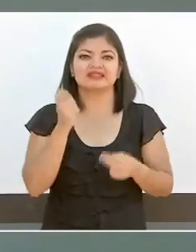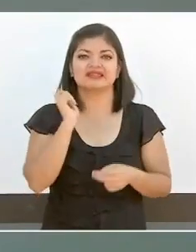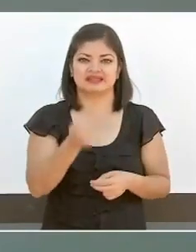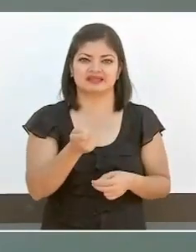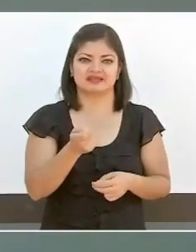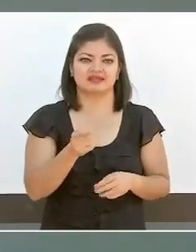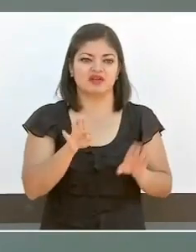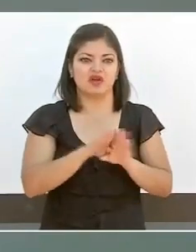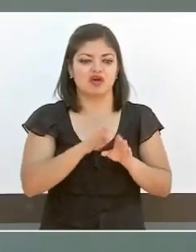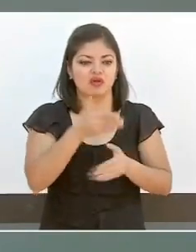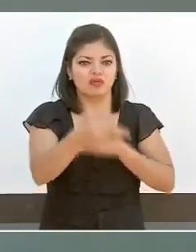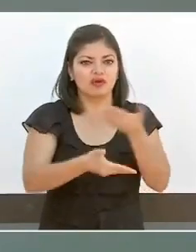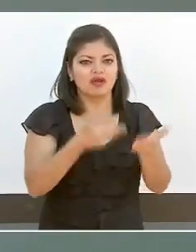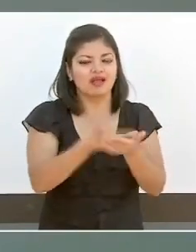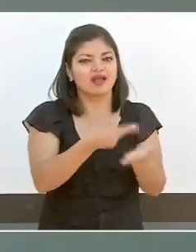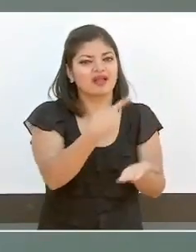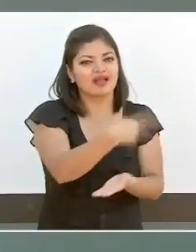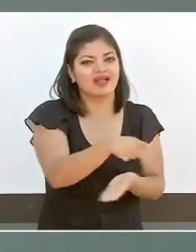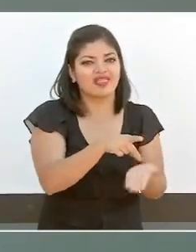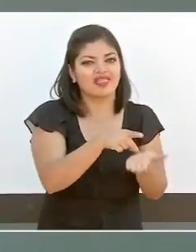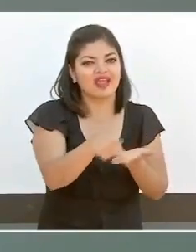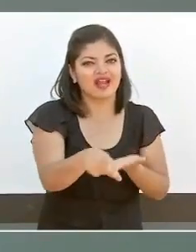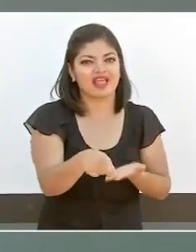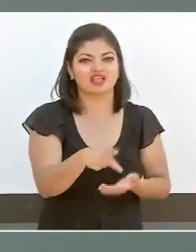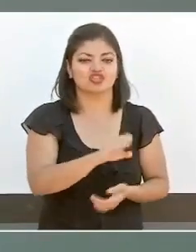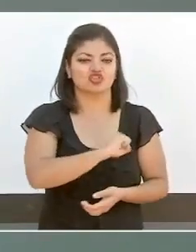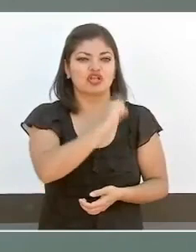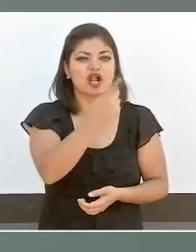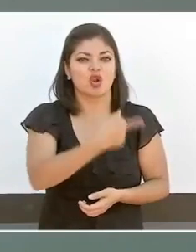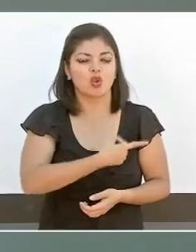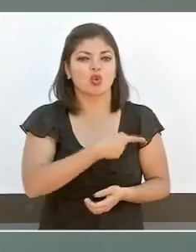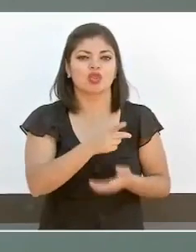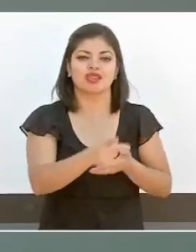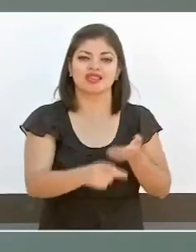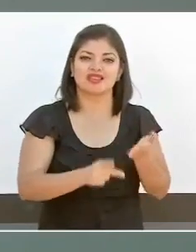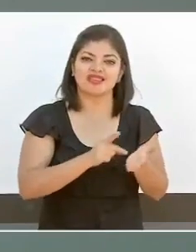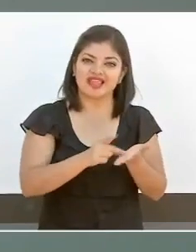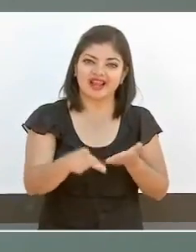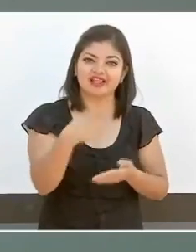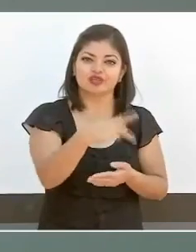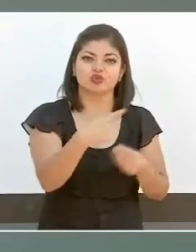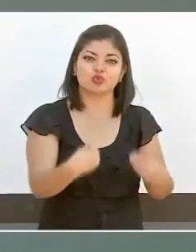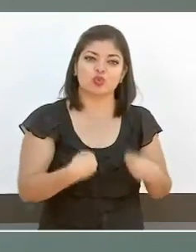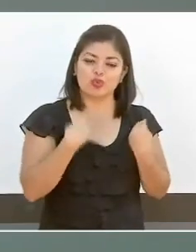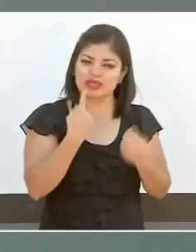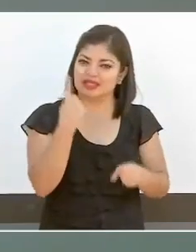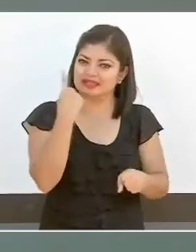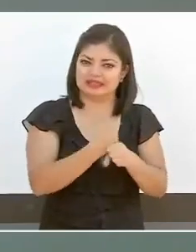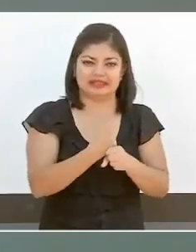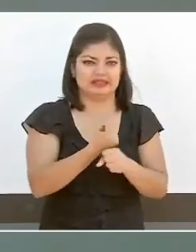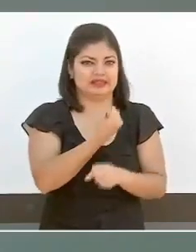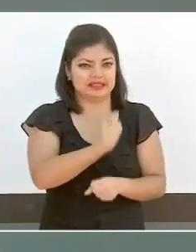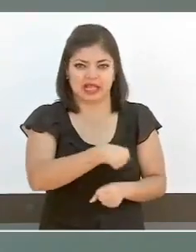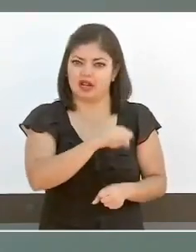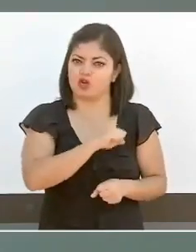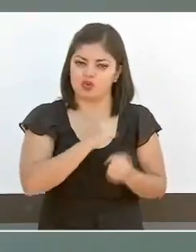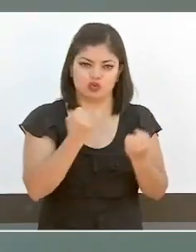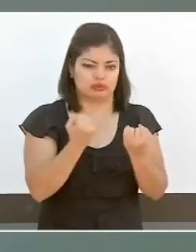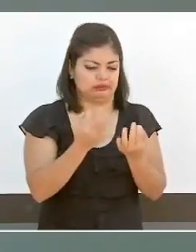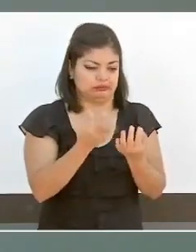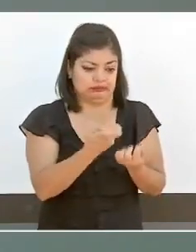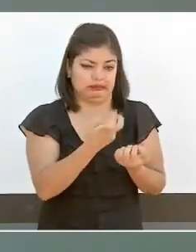desde luego, el derecho a la vida, el derecho a la salud, que es lo primero, pero también